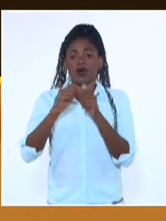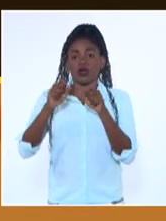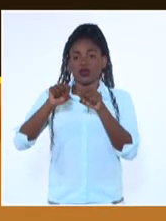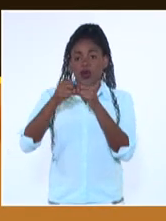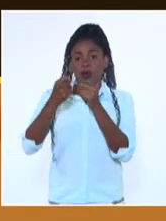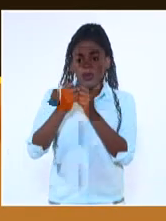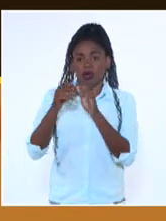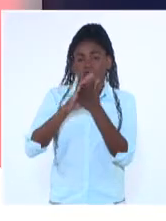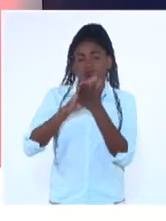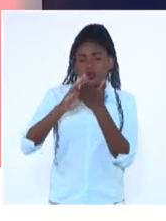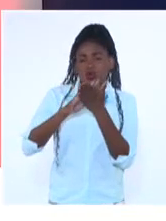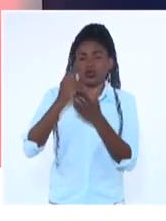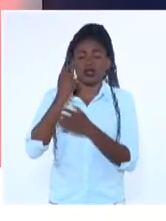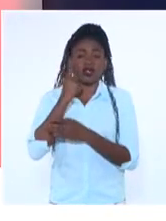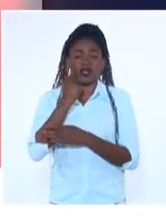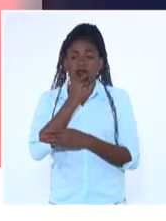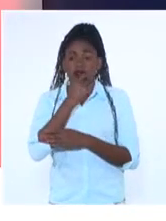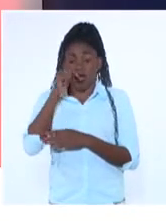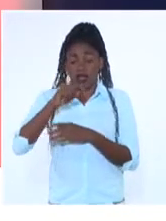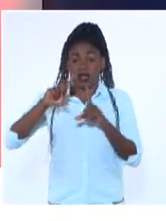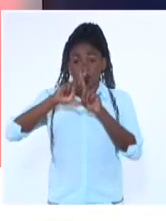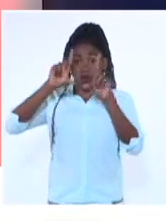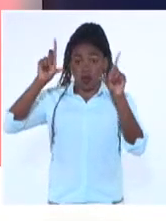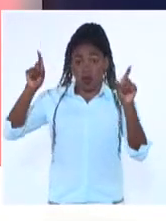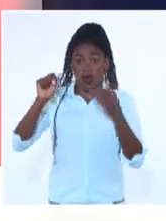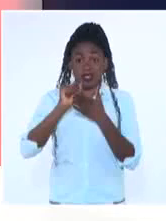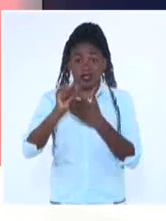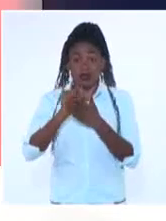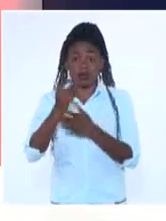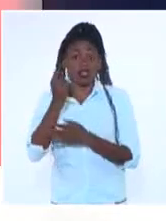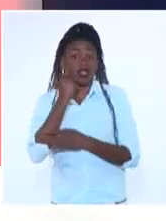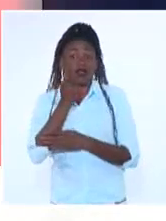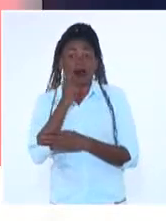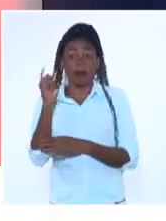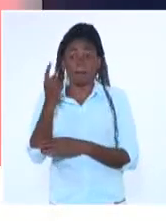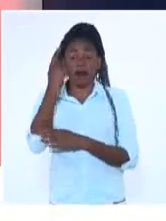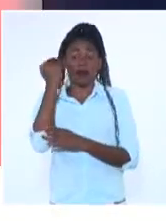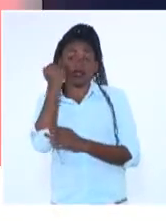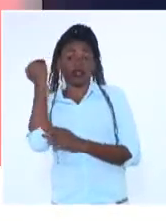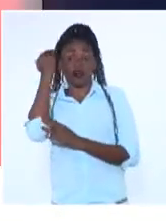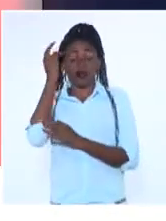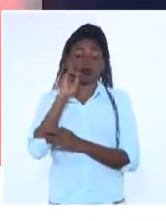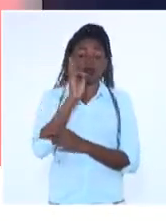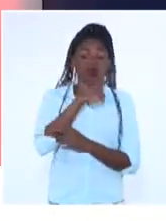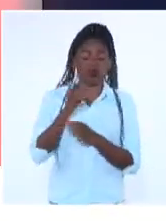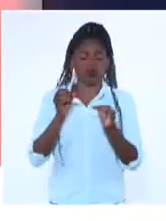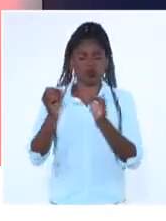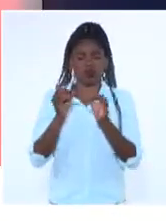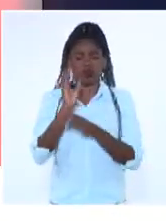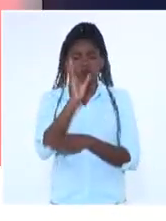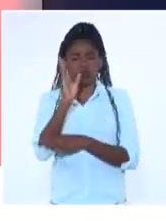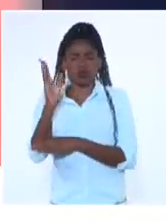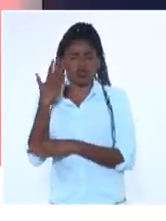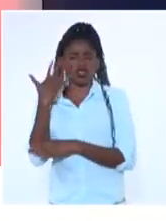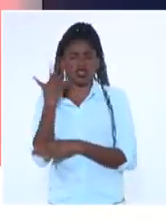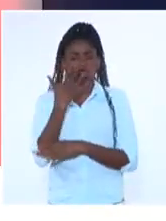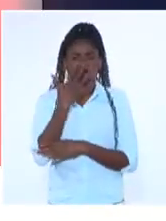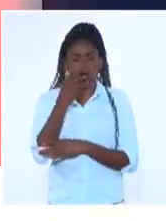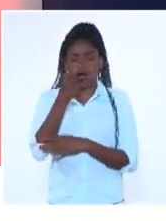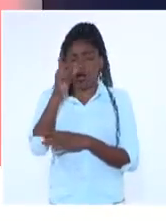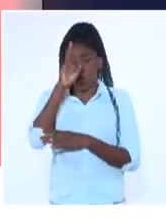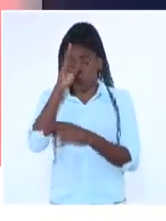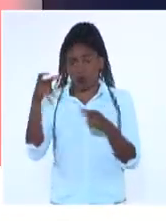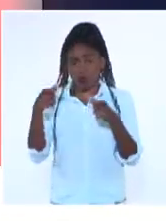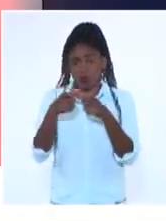dientes. En nuestro país, los servicios estomatológicos del primer nivel de atención están organizados en correspondencia con los consultorios